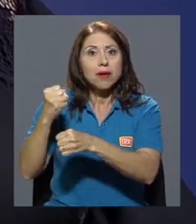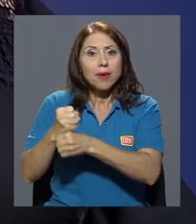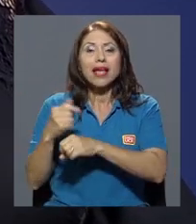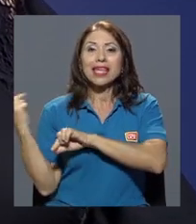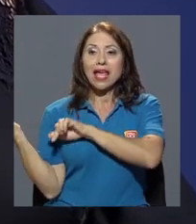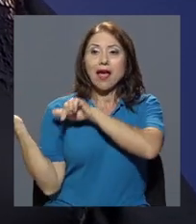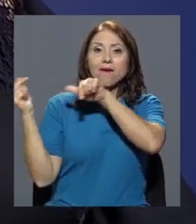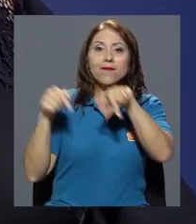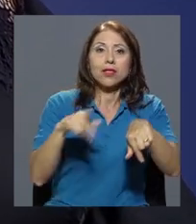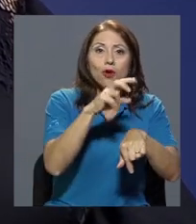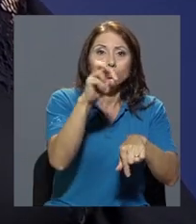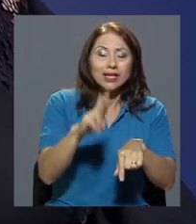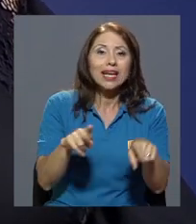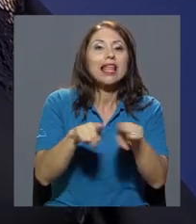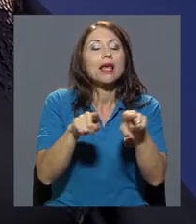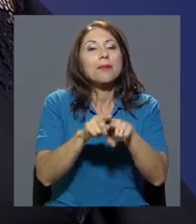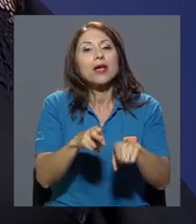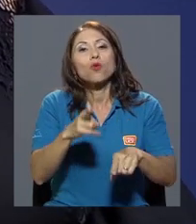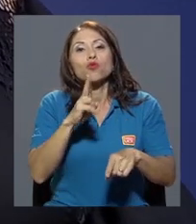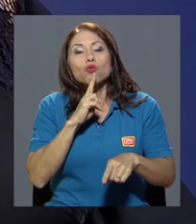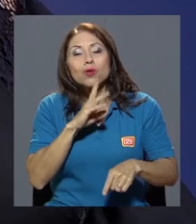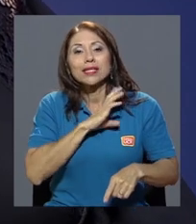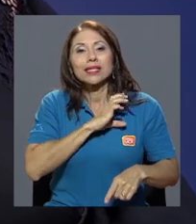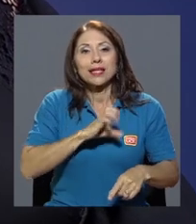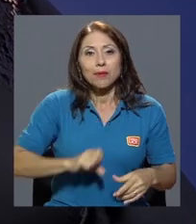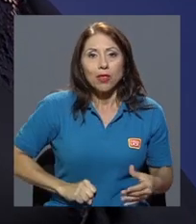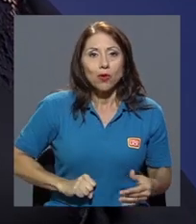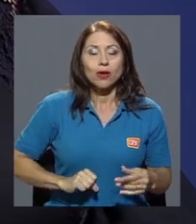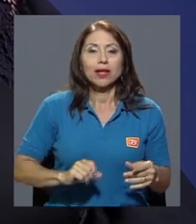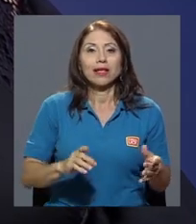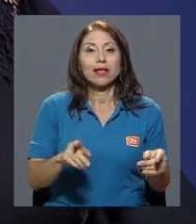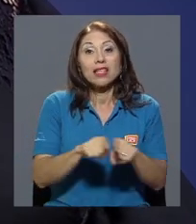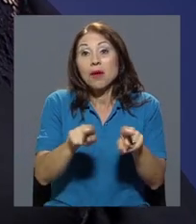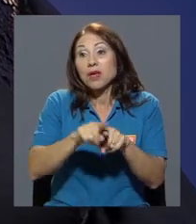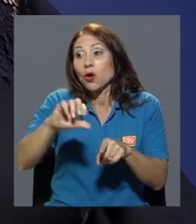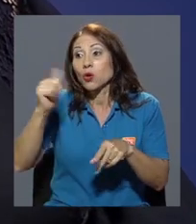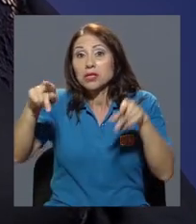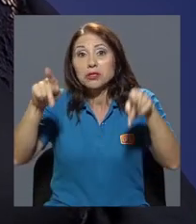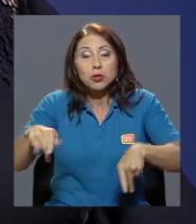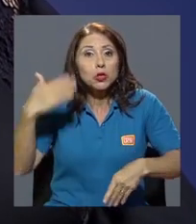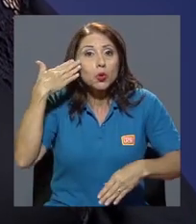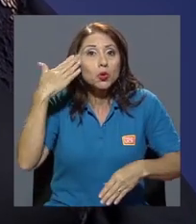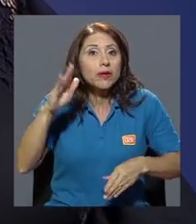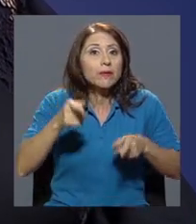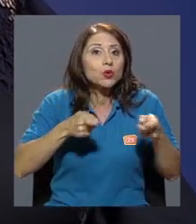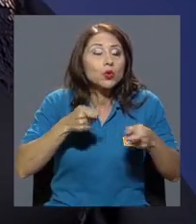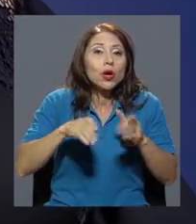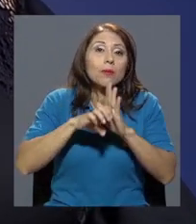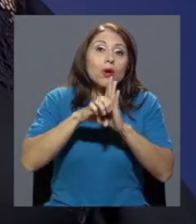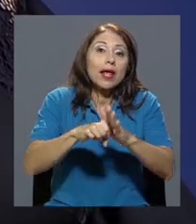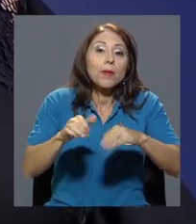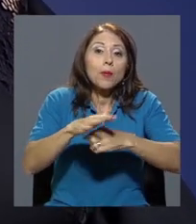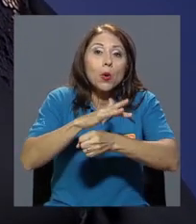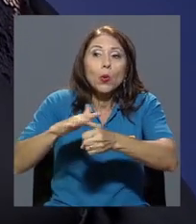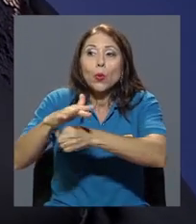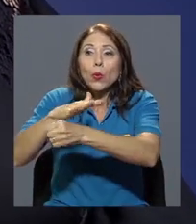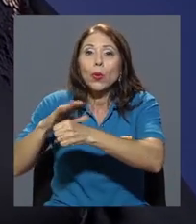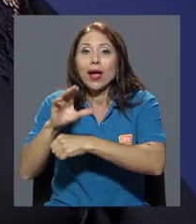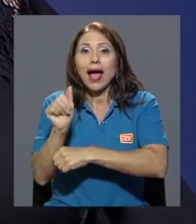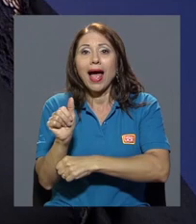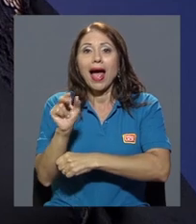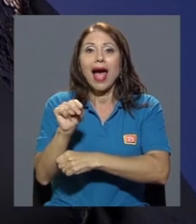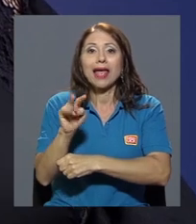otras zonas, digamos, otros países como Honduras, El Salvador, y otras que no tenemos control, ¿verdad? Hacia las Antillas, etcétera, etcétera.